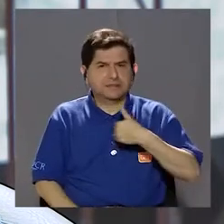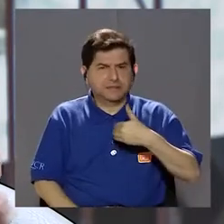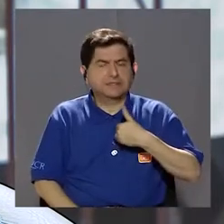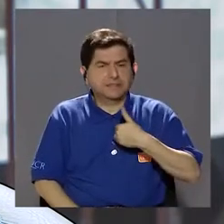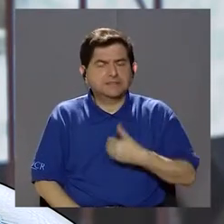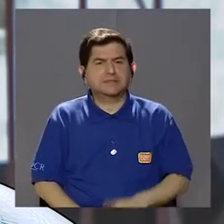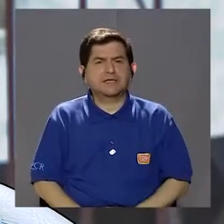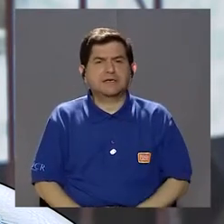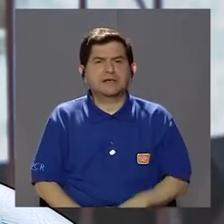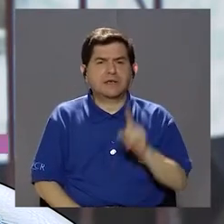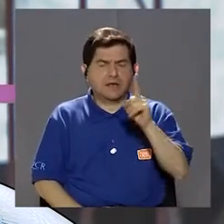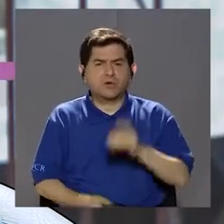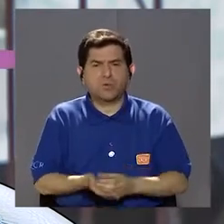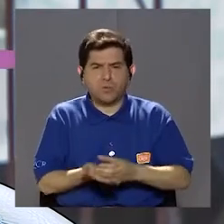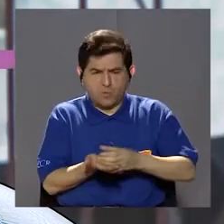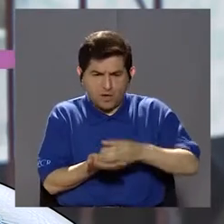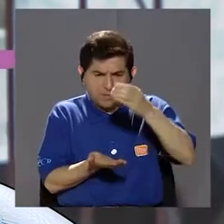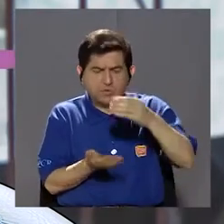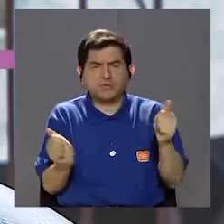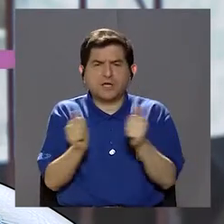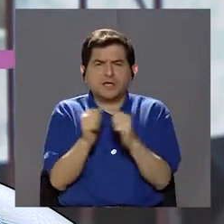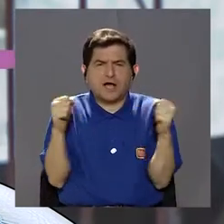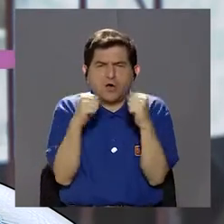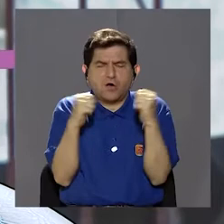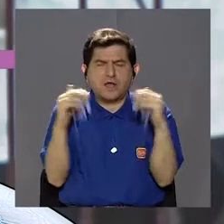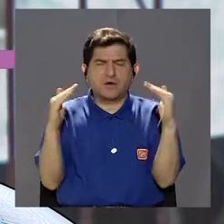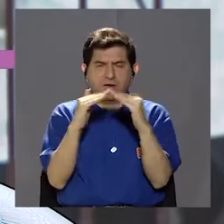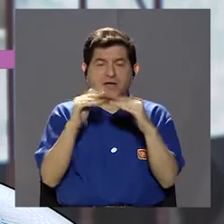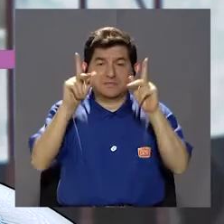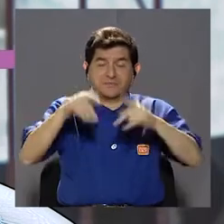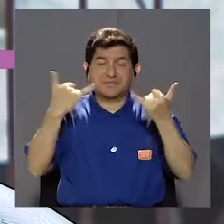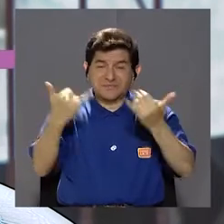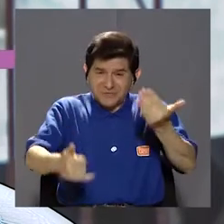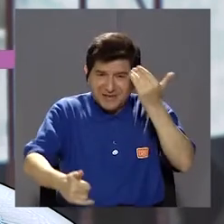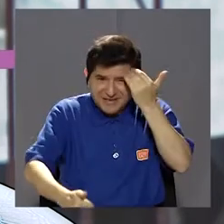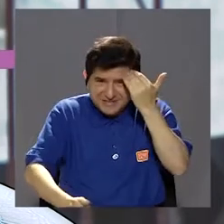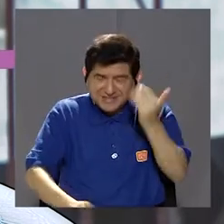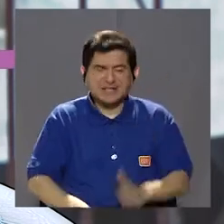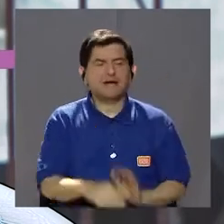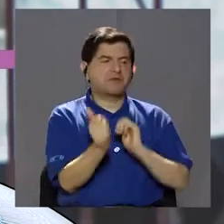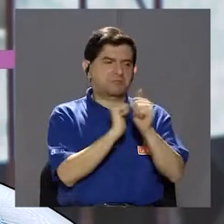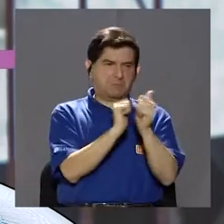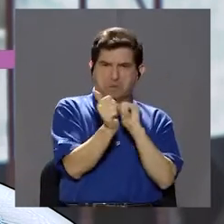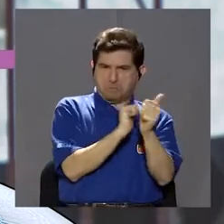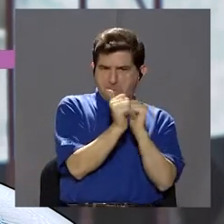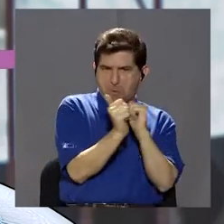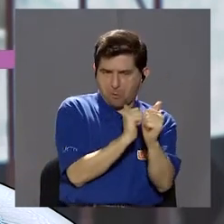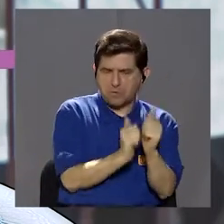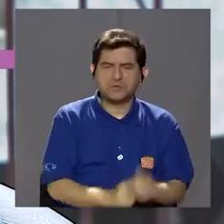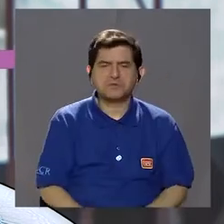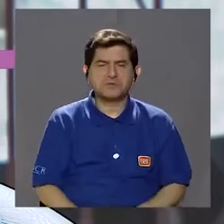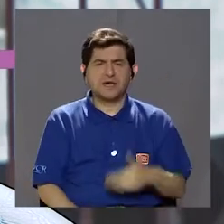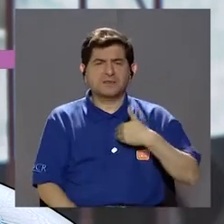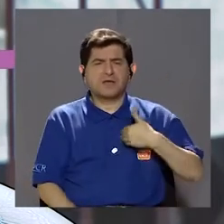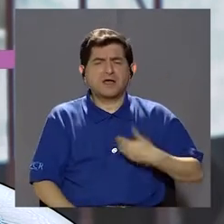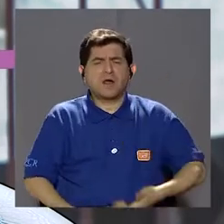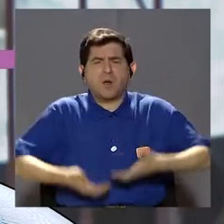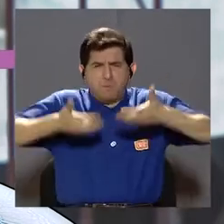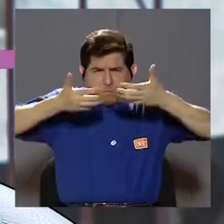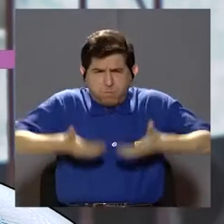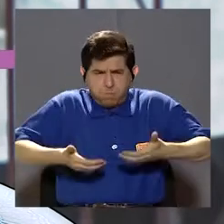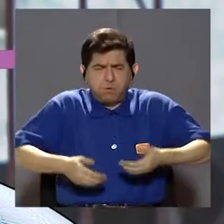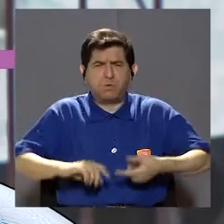el tener una botella con hielo en la casa, si ya la persona sabe, o que hizo deporte, está con